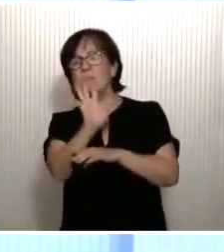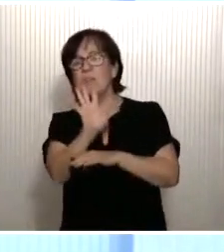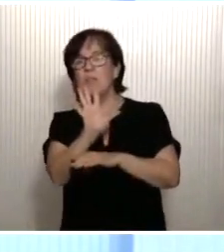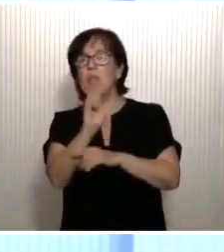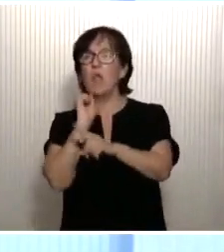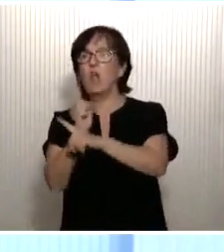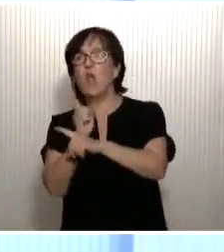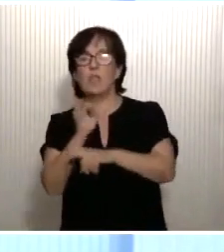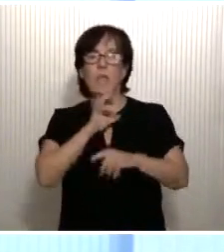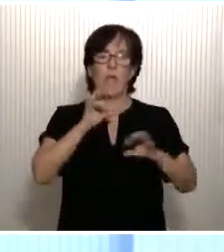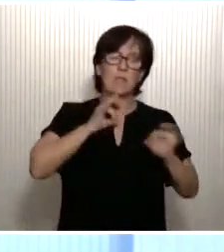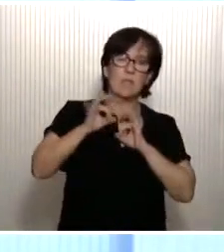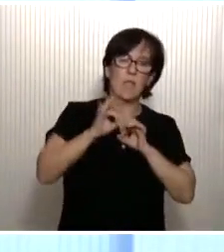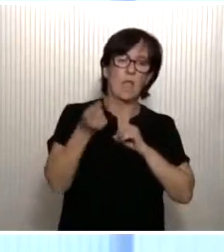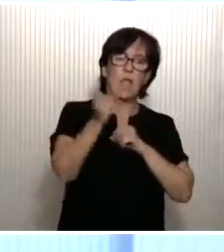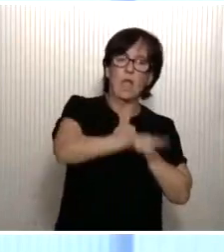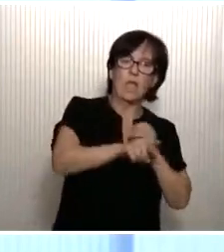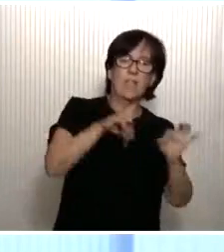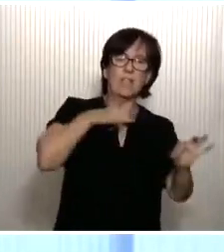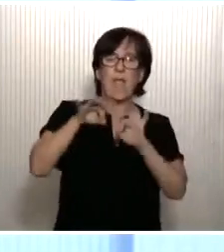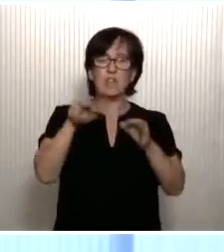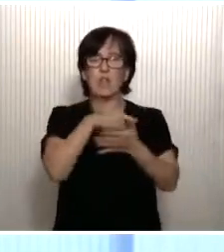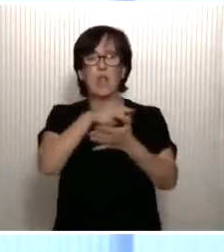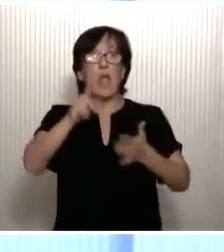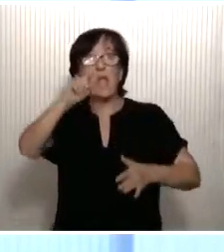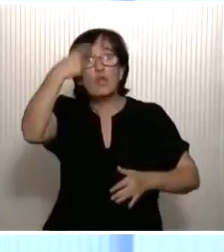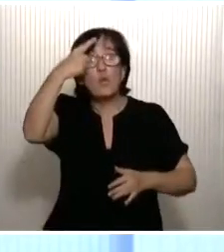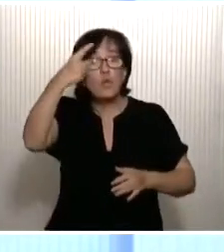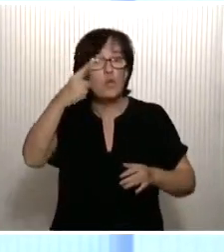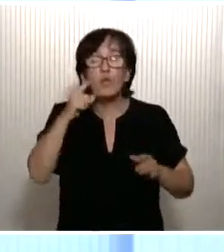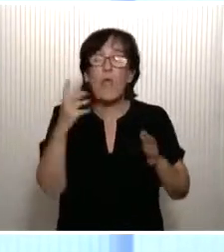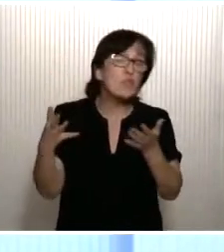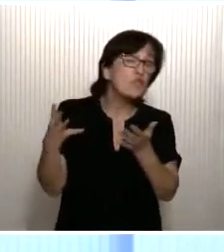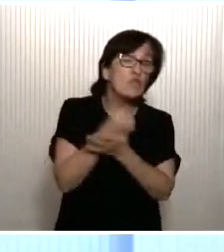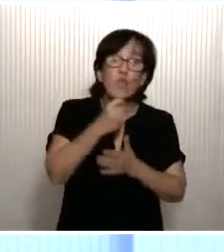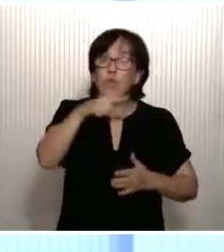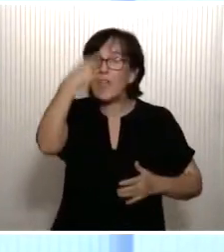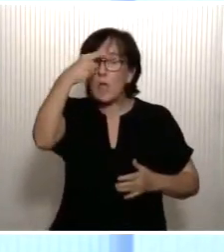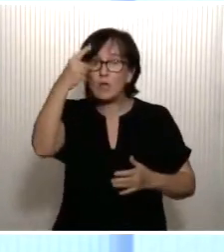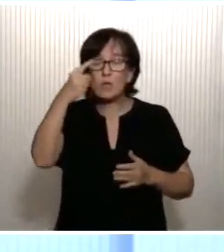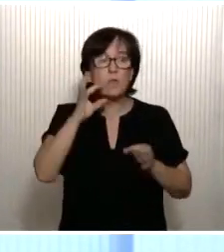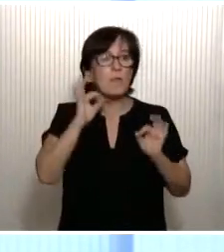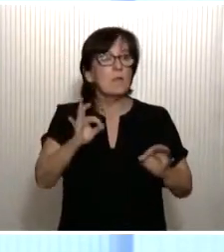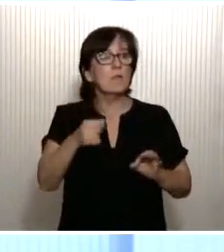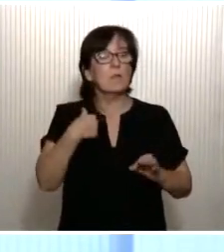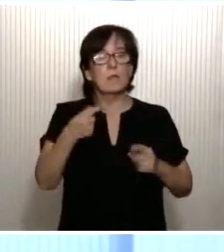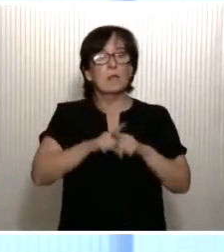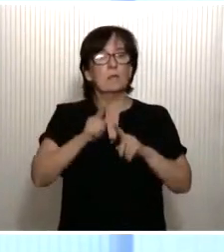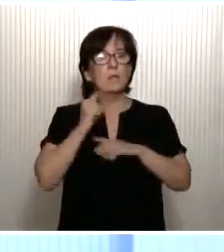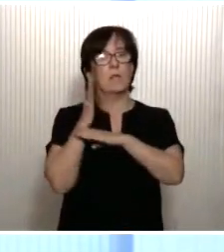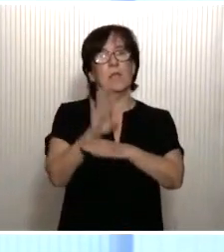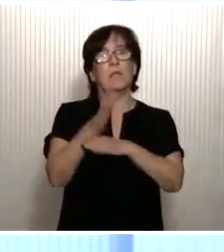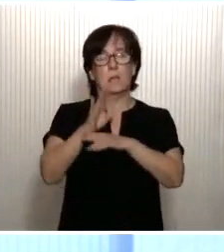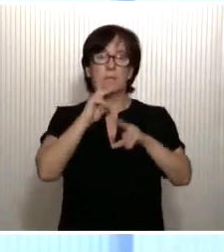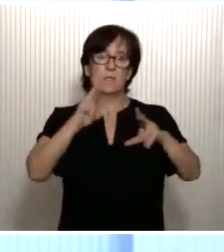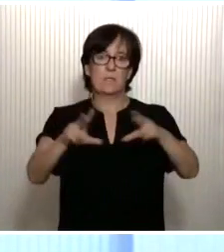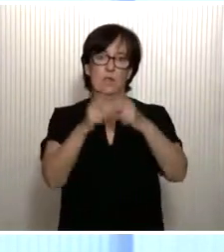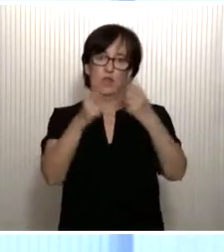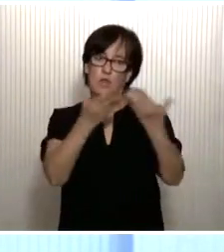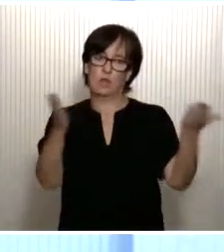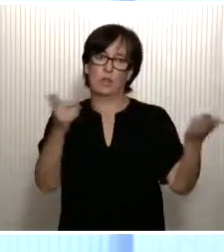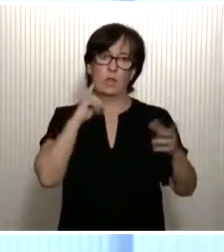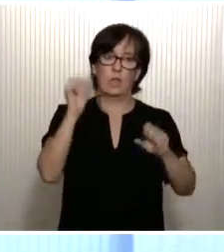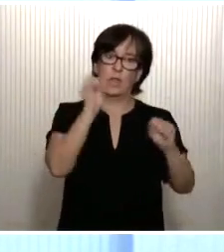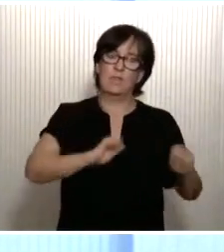el teatro o del teatro contra la danza. Porque la cultura, toda la cultura, es aquello que nos representa como sociedad y